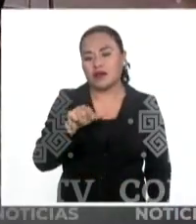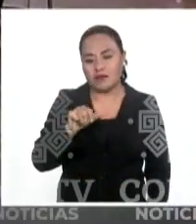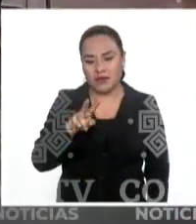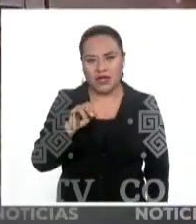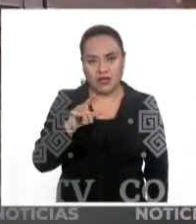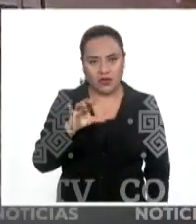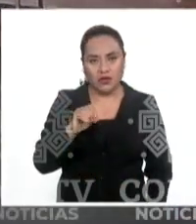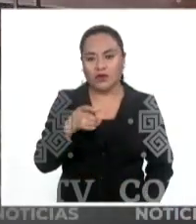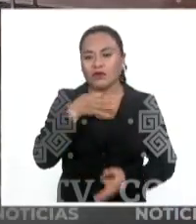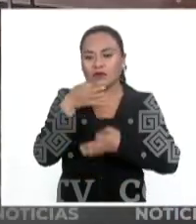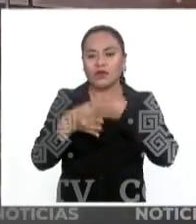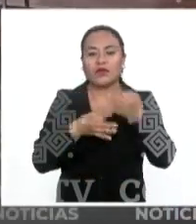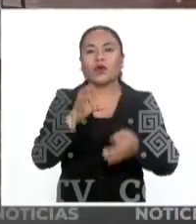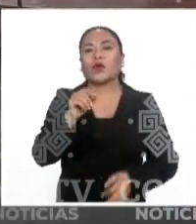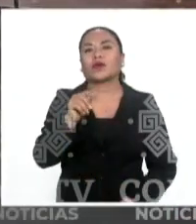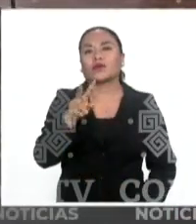Noticias.